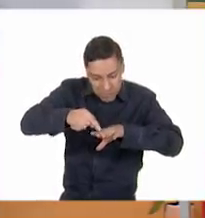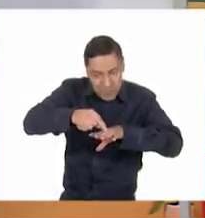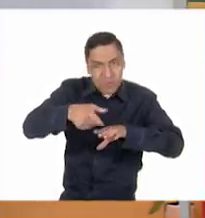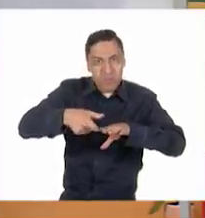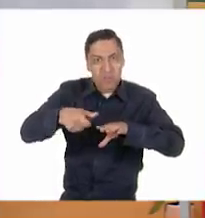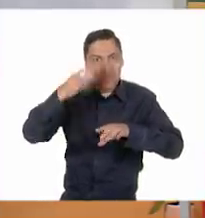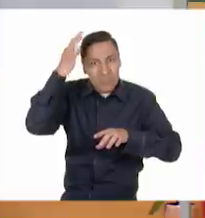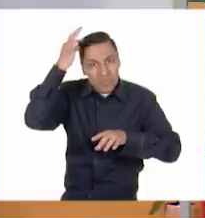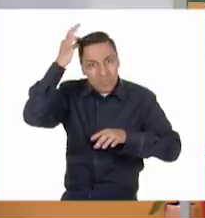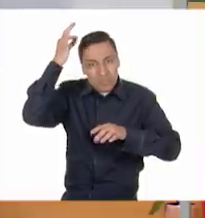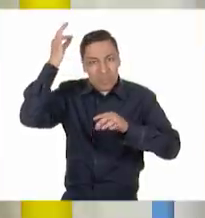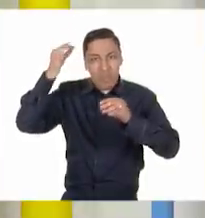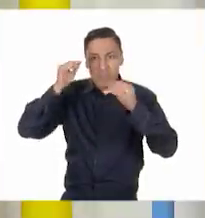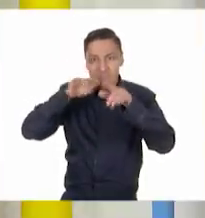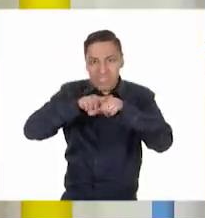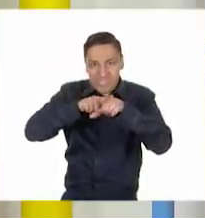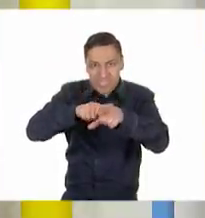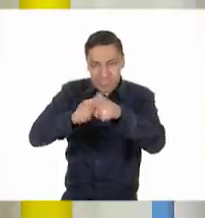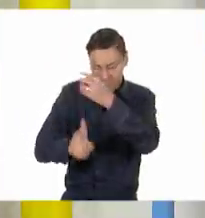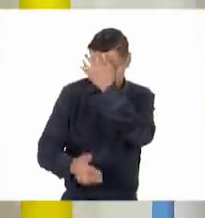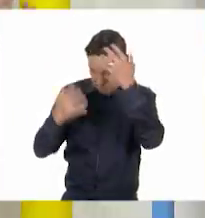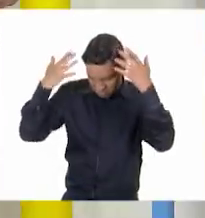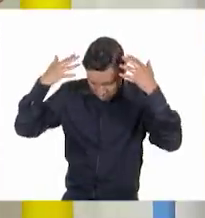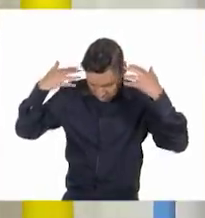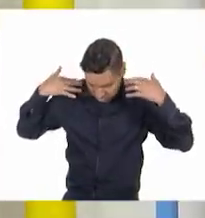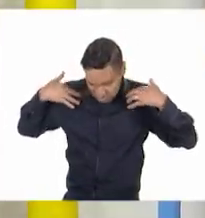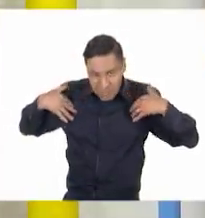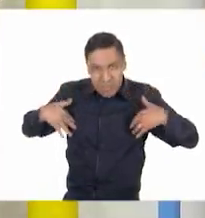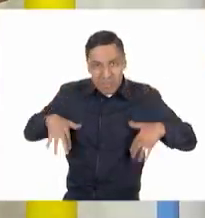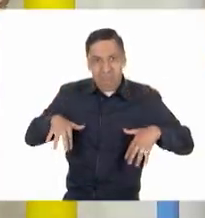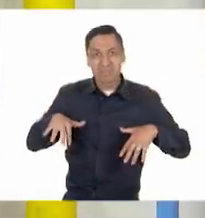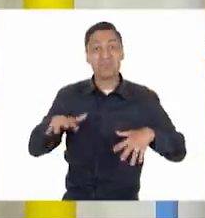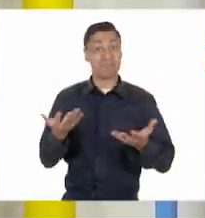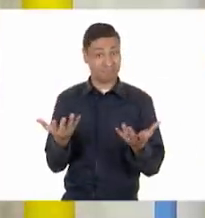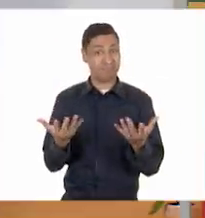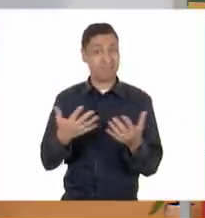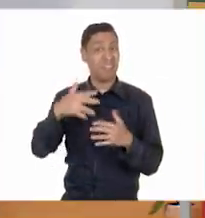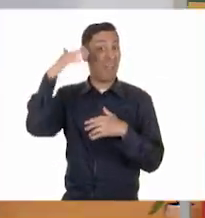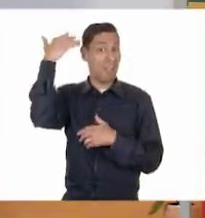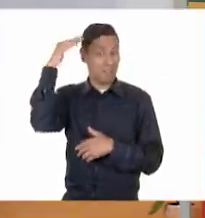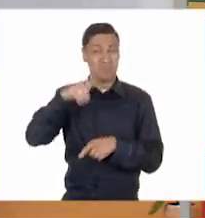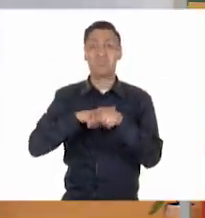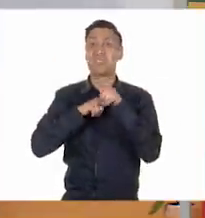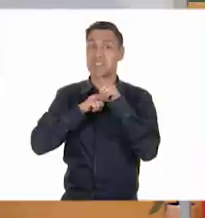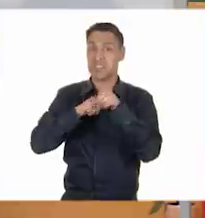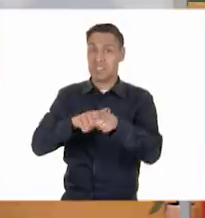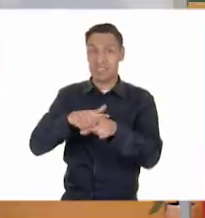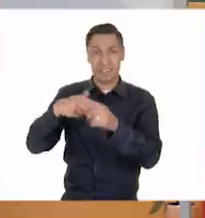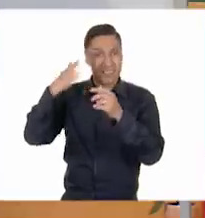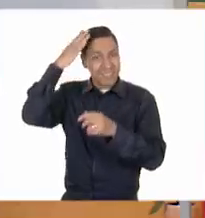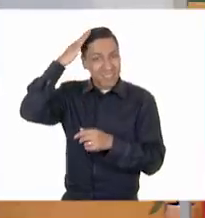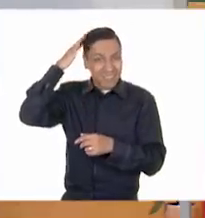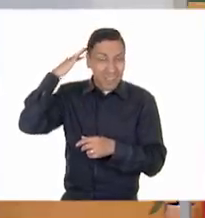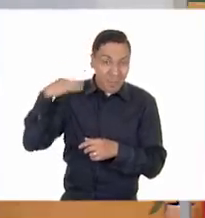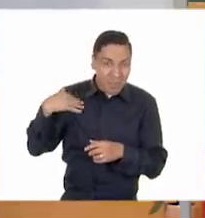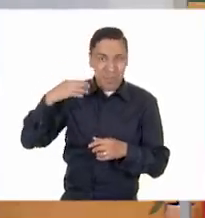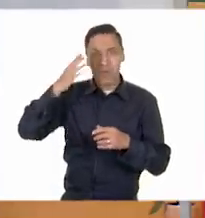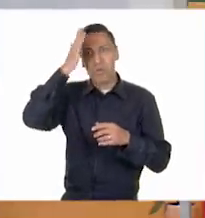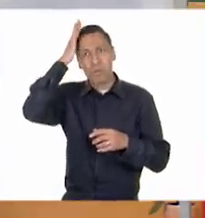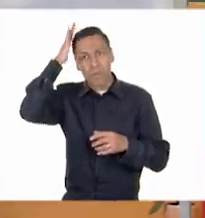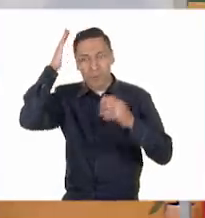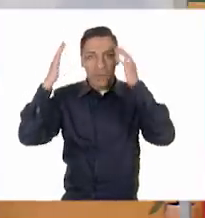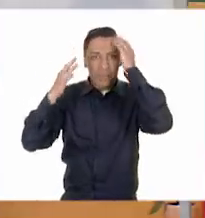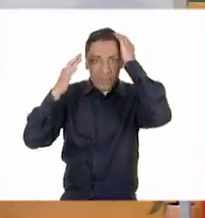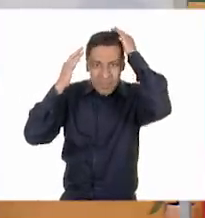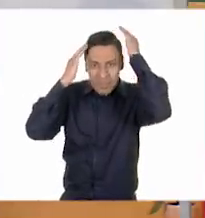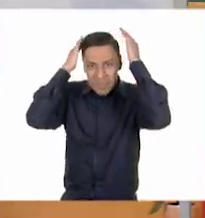alcanzar su estatura o su complexión, pero los adultos también crecemos todavía porque nos sigue creciendo el cabello y